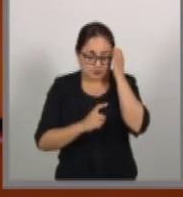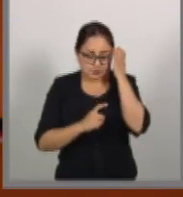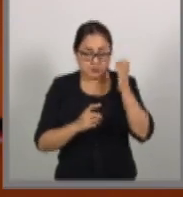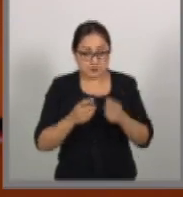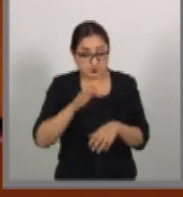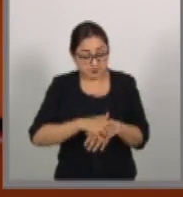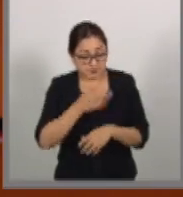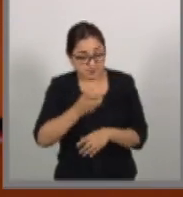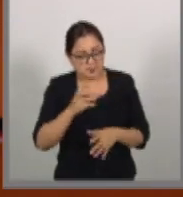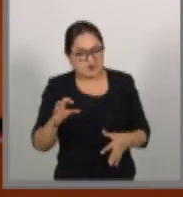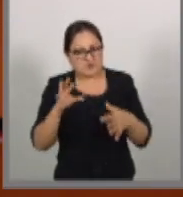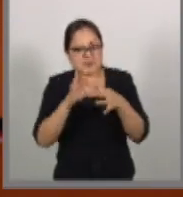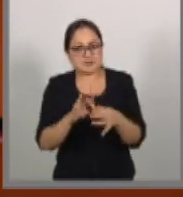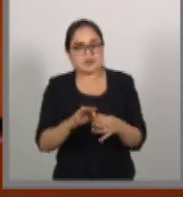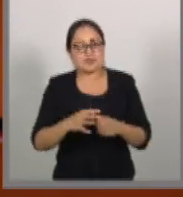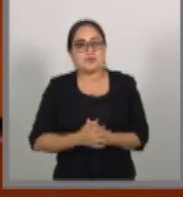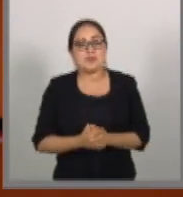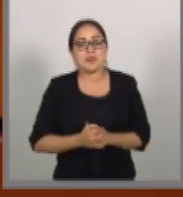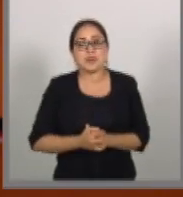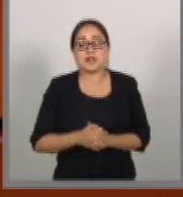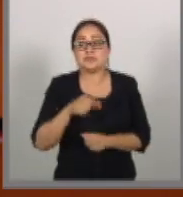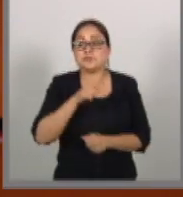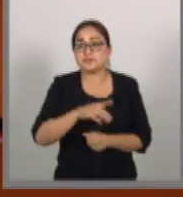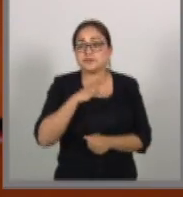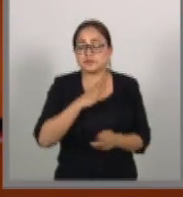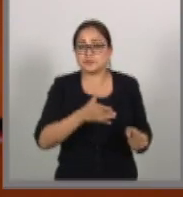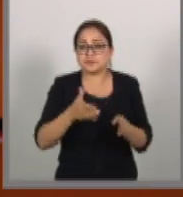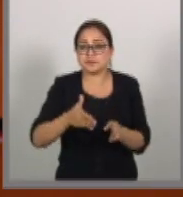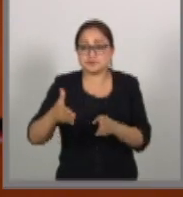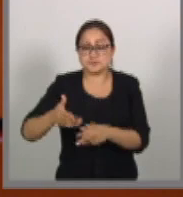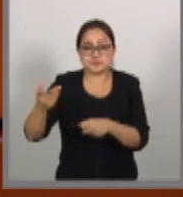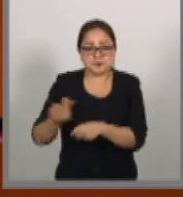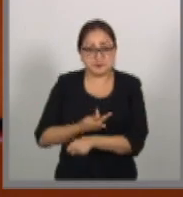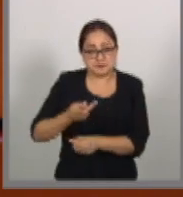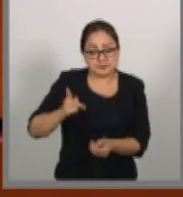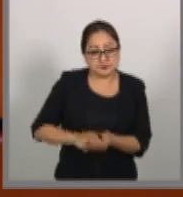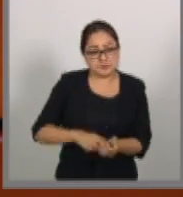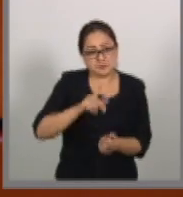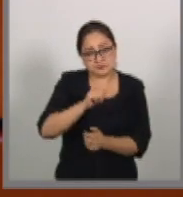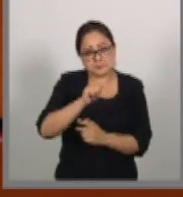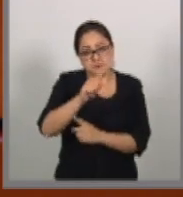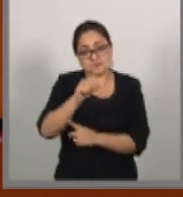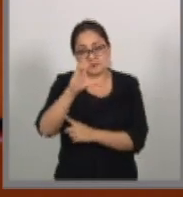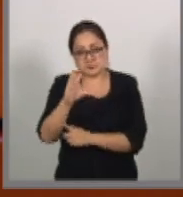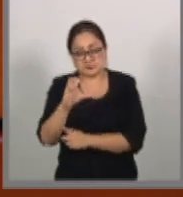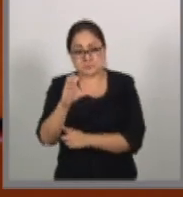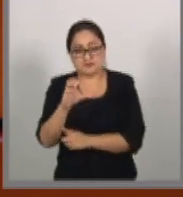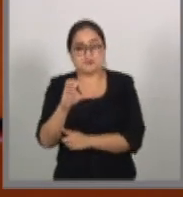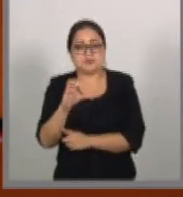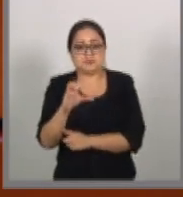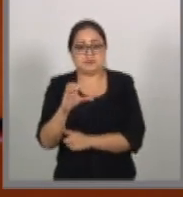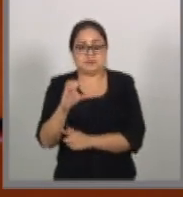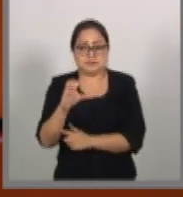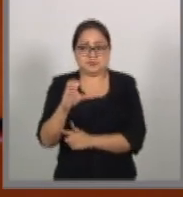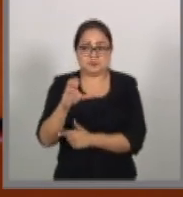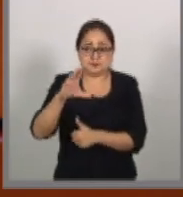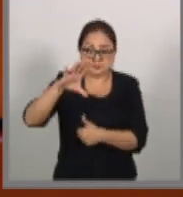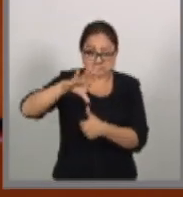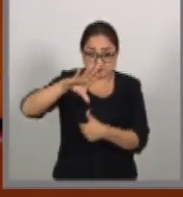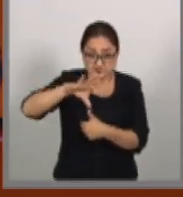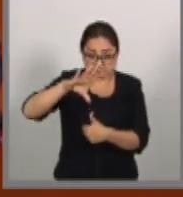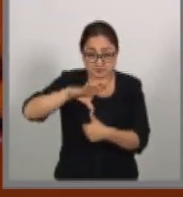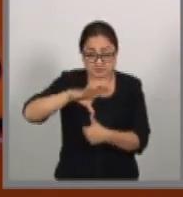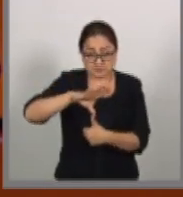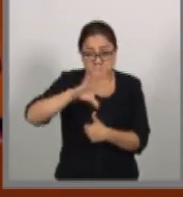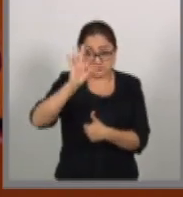eso y por las consecuencias que podía tener en el Tratado de Libre Comercio de América del Norte,